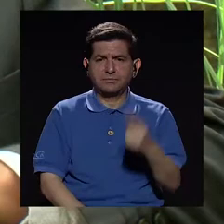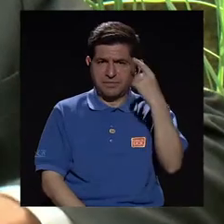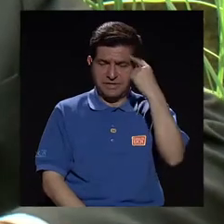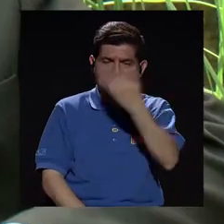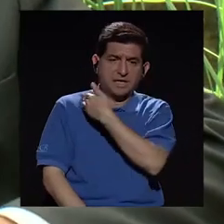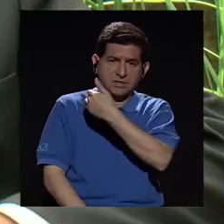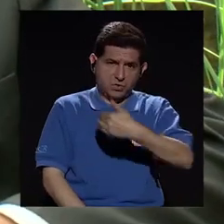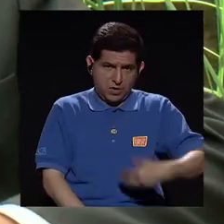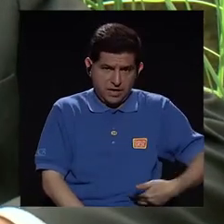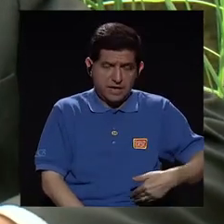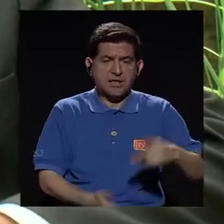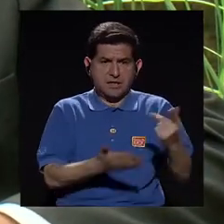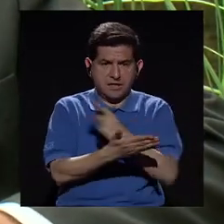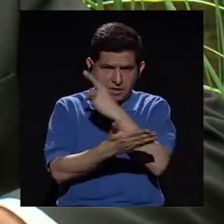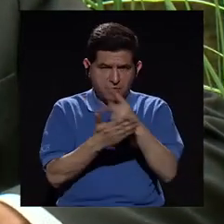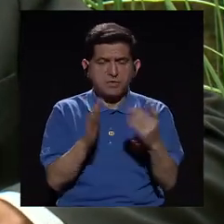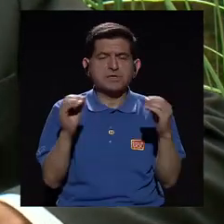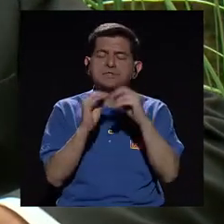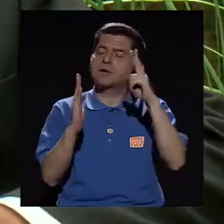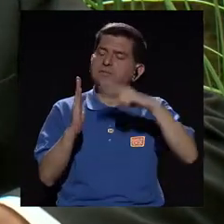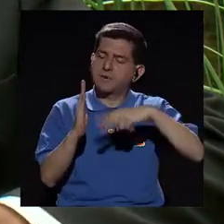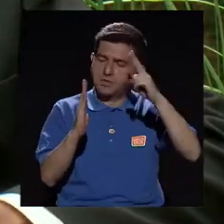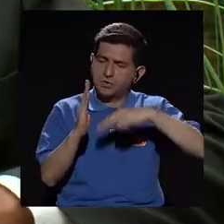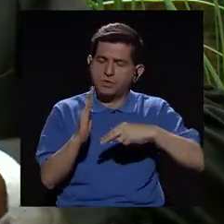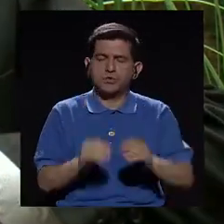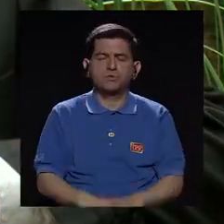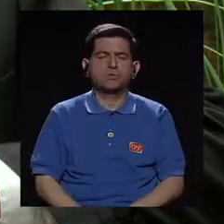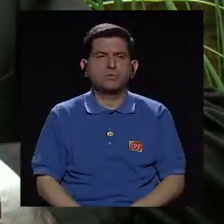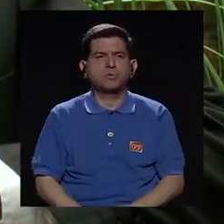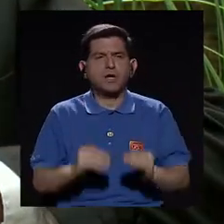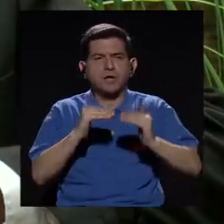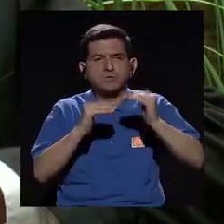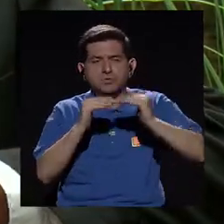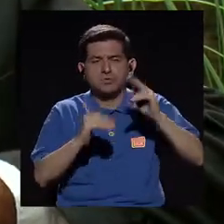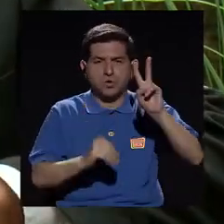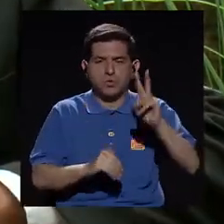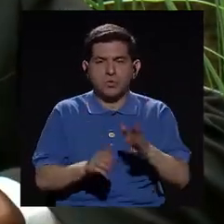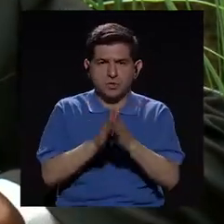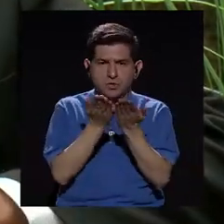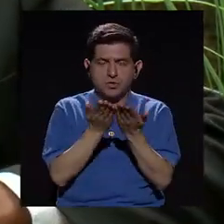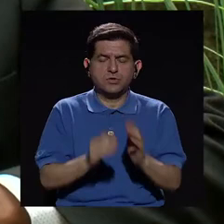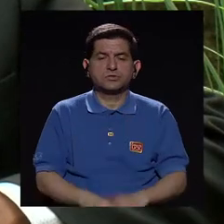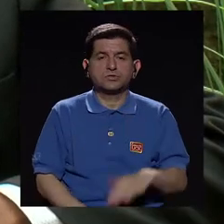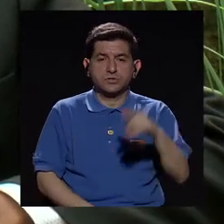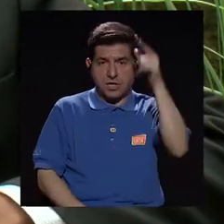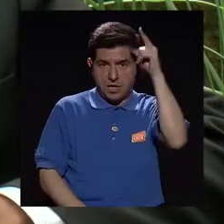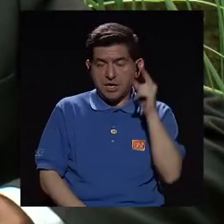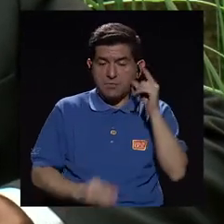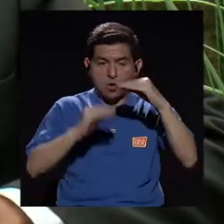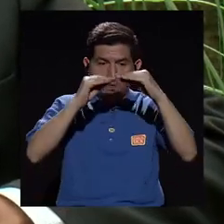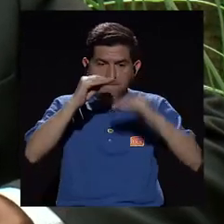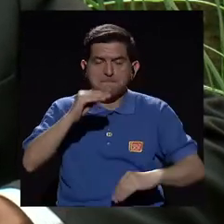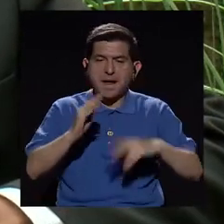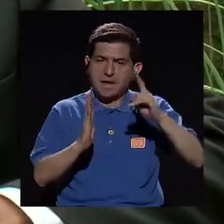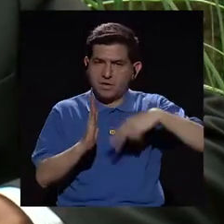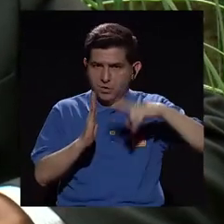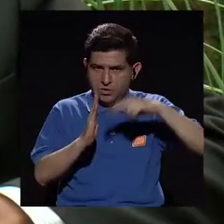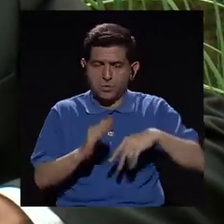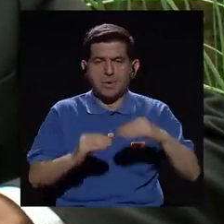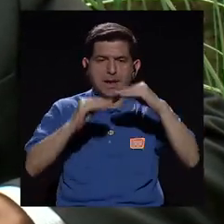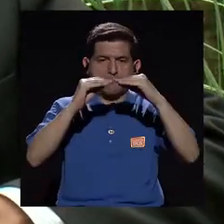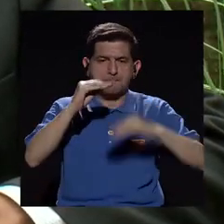que Heredia es la provincia en la que más se lee, un poco más de dos libros y Limón la provincia en la que menos se lee,